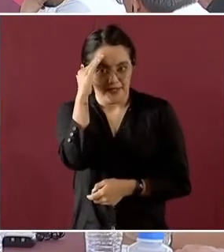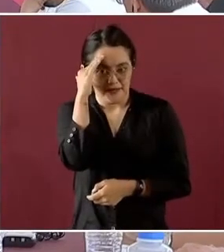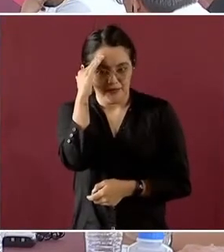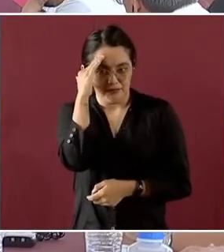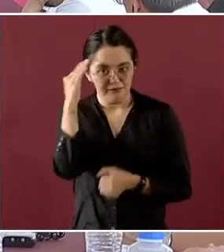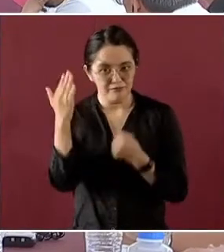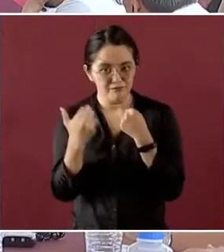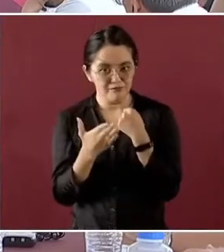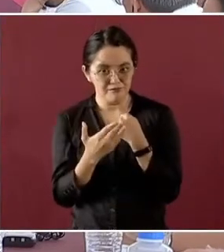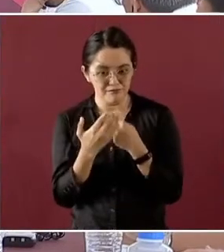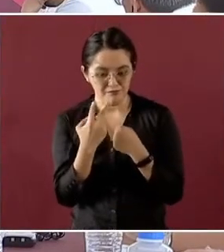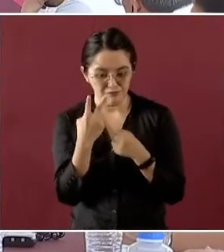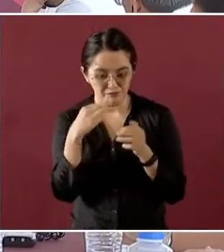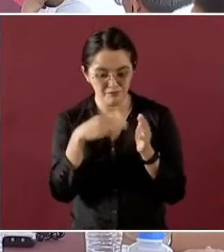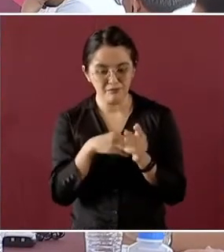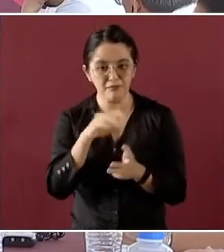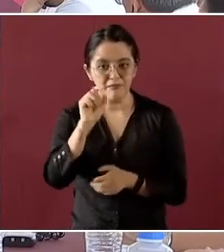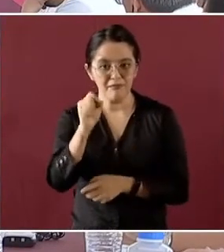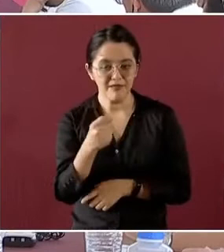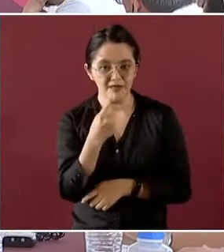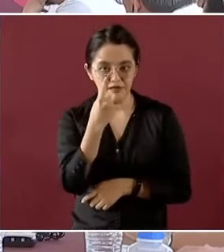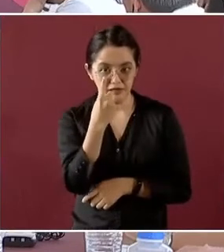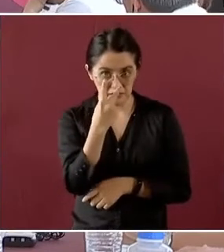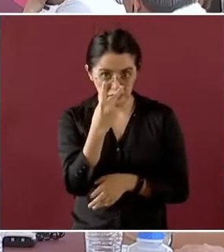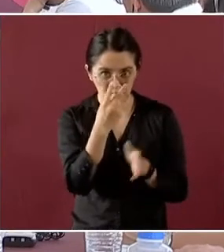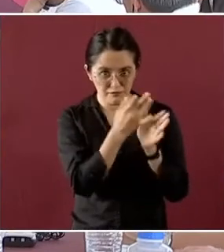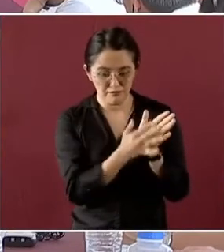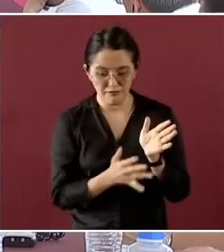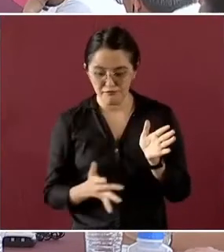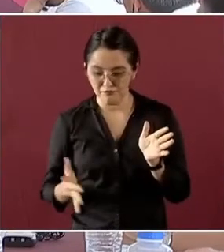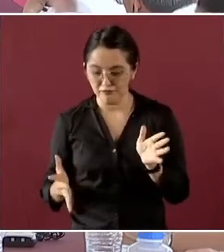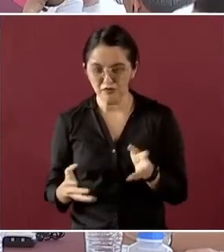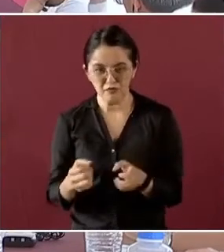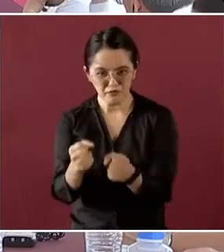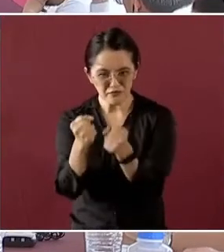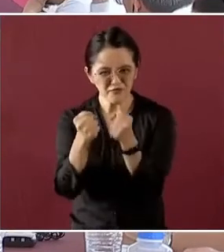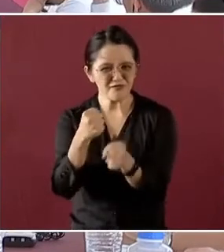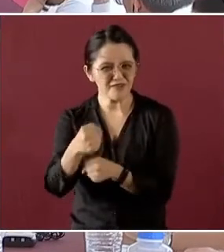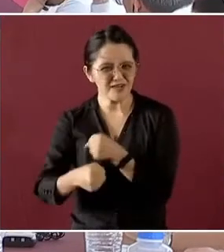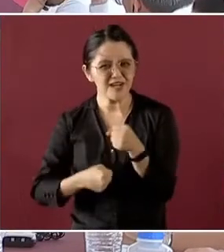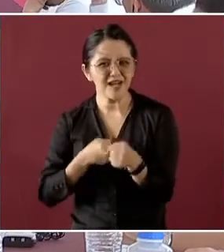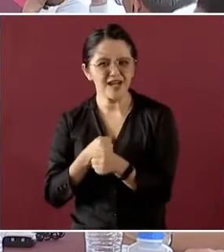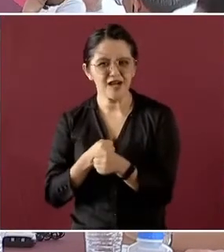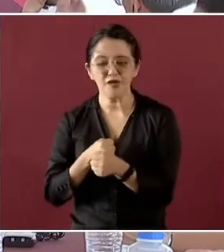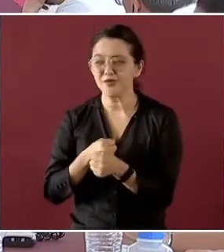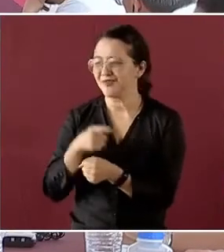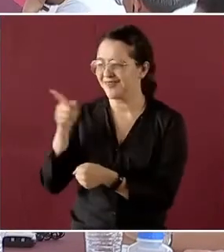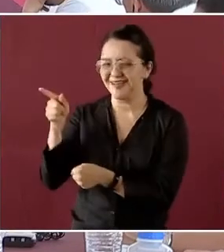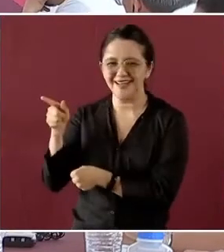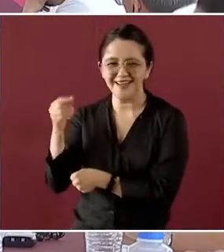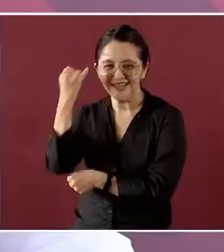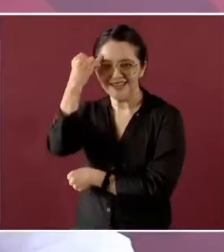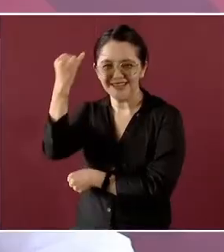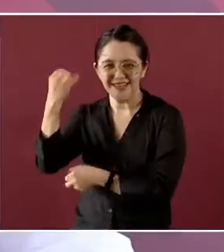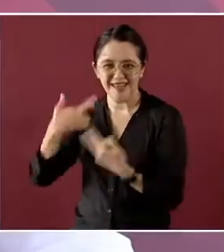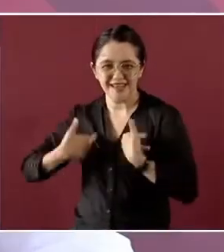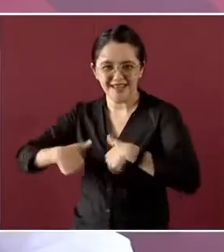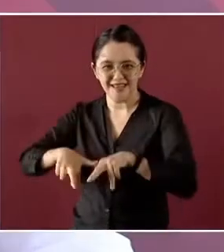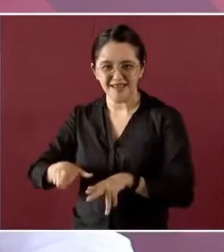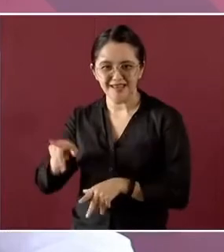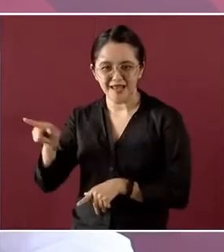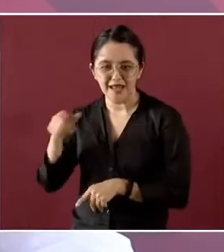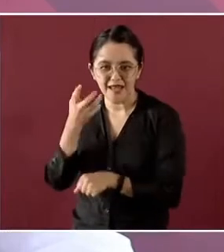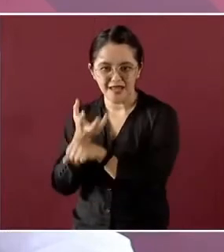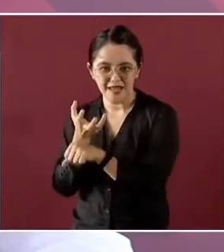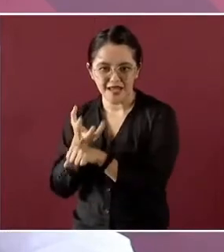2022 puede ser un año de consolidación. Por iniciativa del embajador Salazar, hemos participado en tres